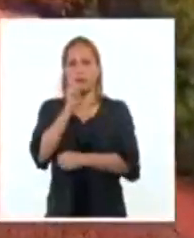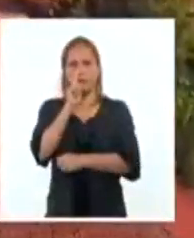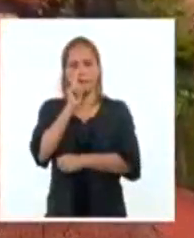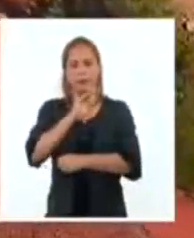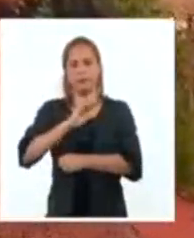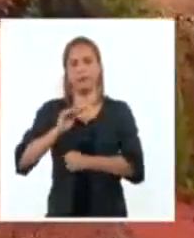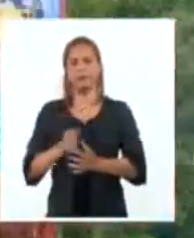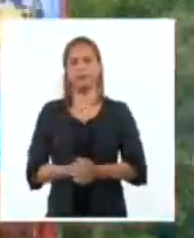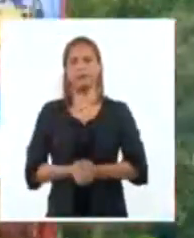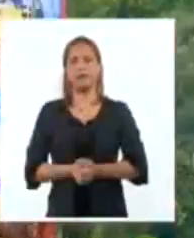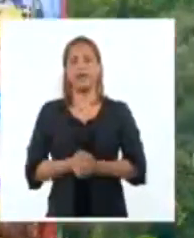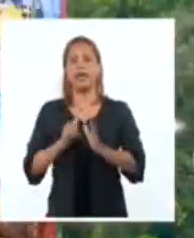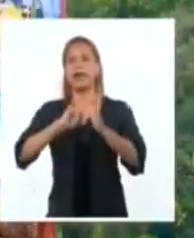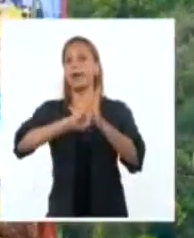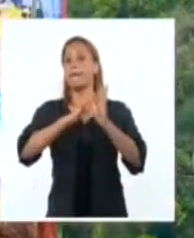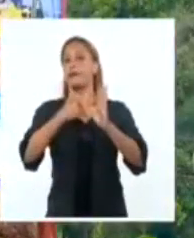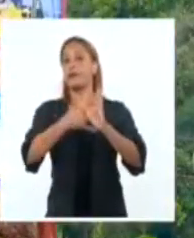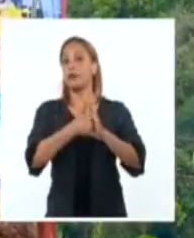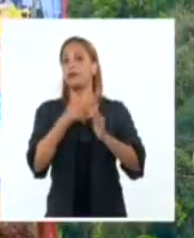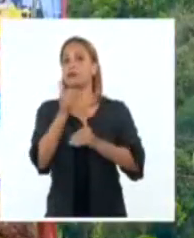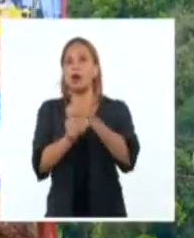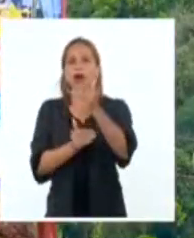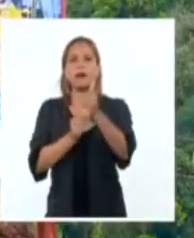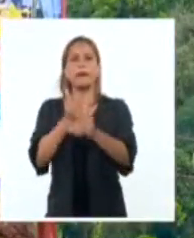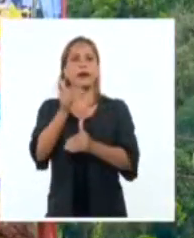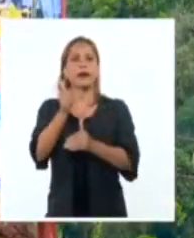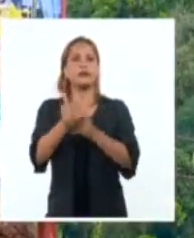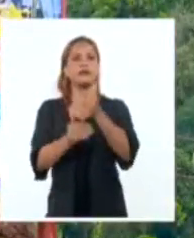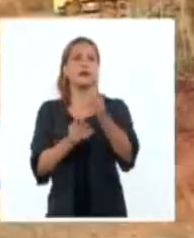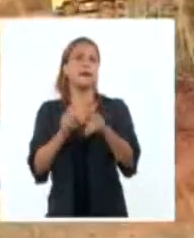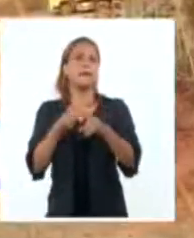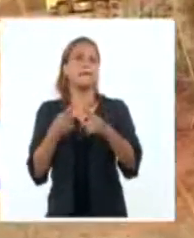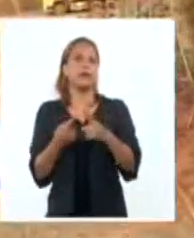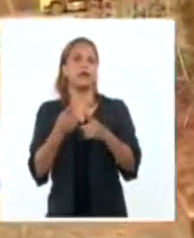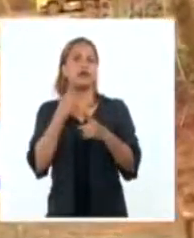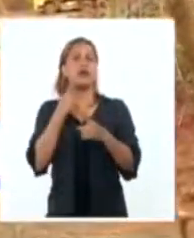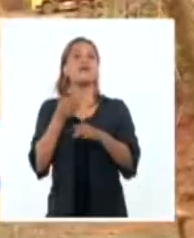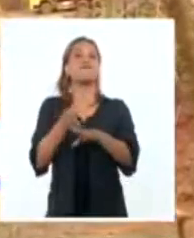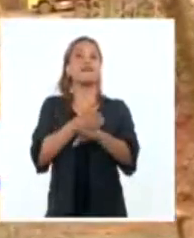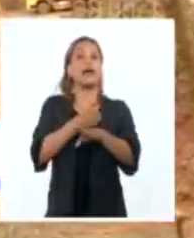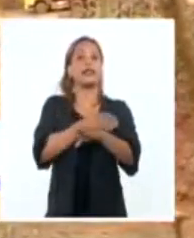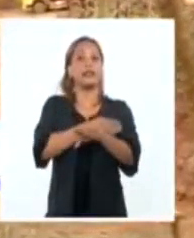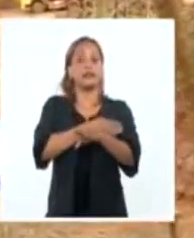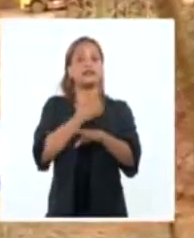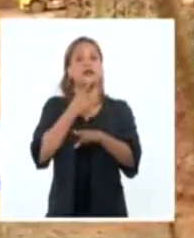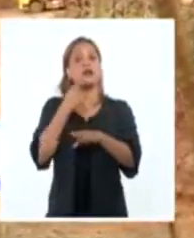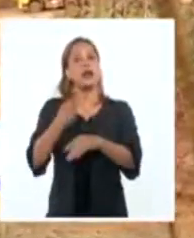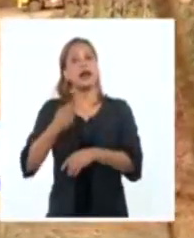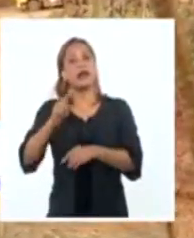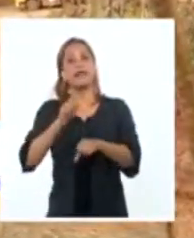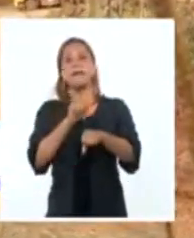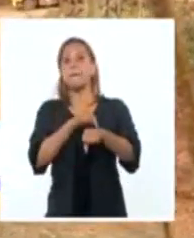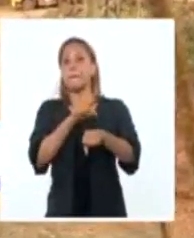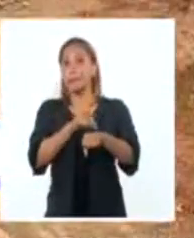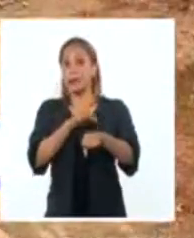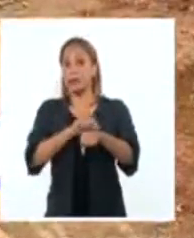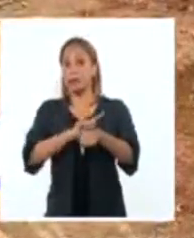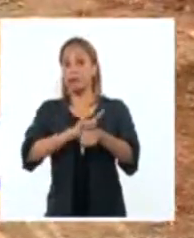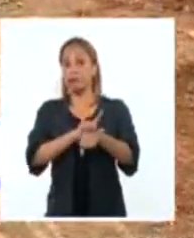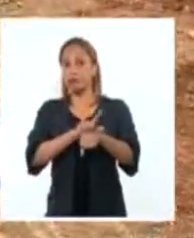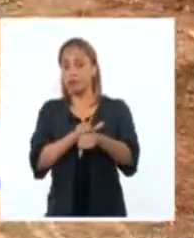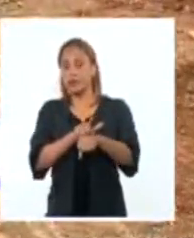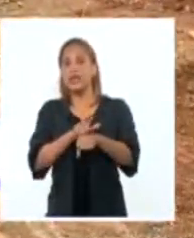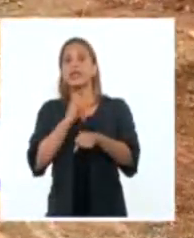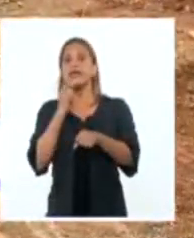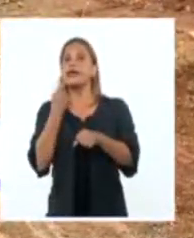Estos proyectos avanzan, pero exhiben atrasos. Cada día, cada minuto, inversionistas y